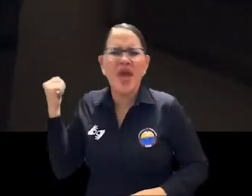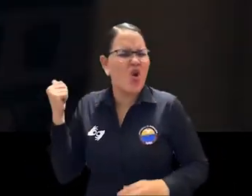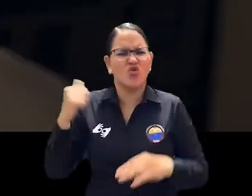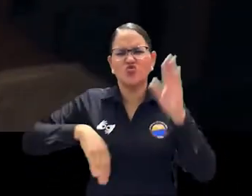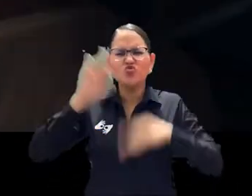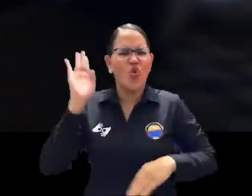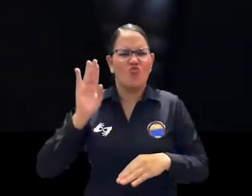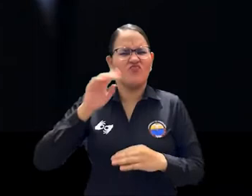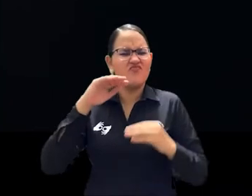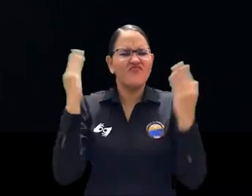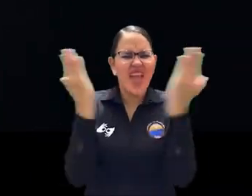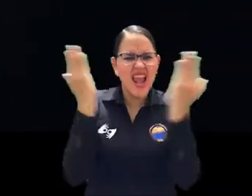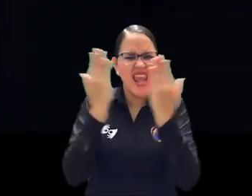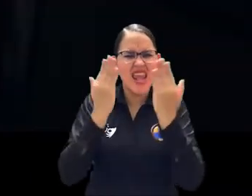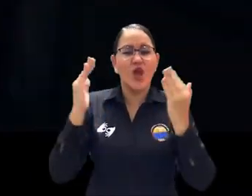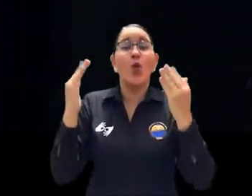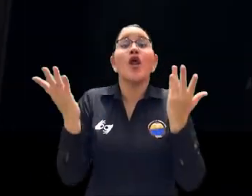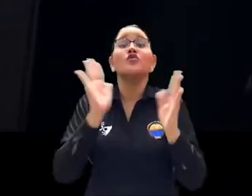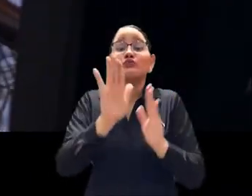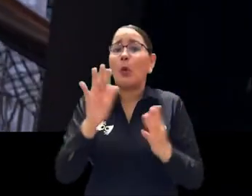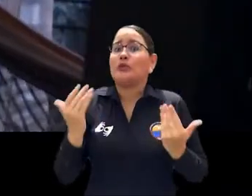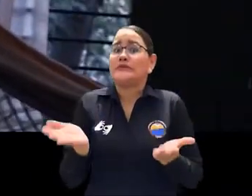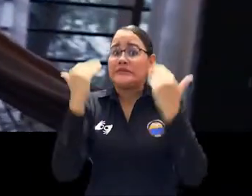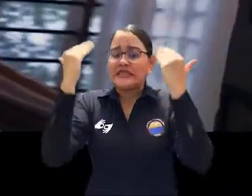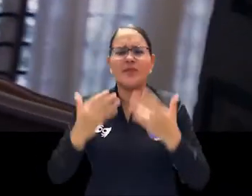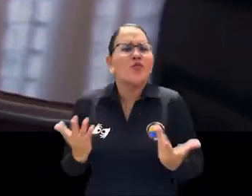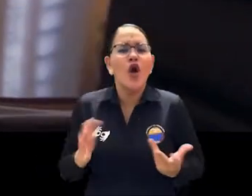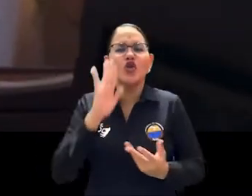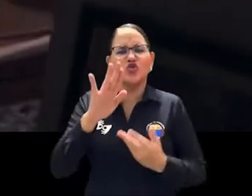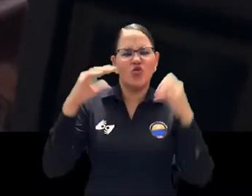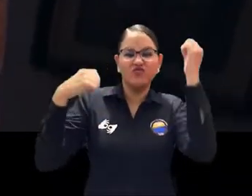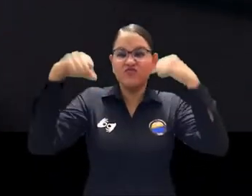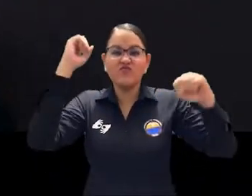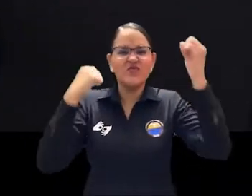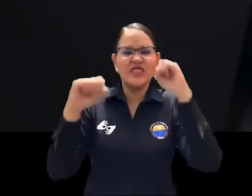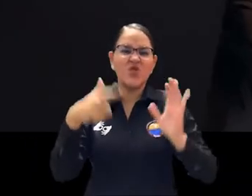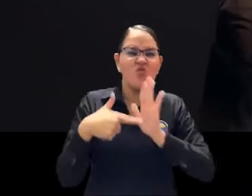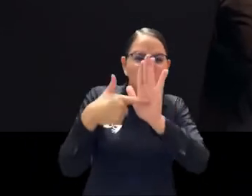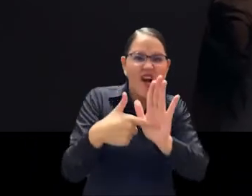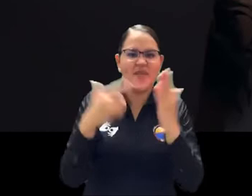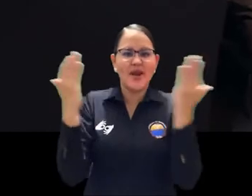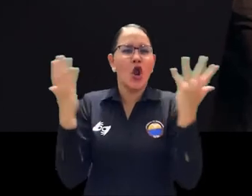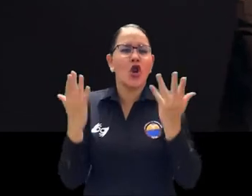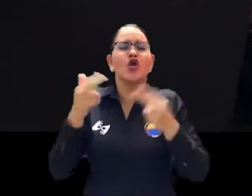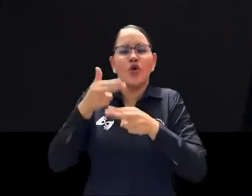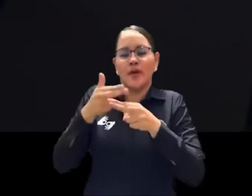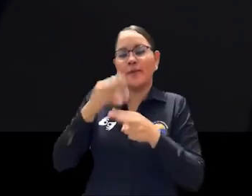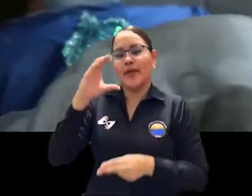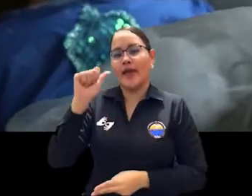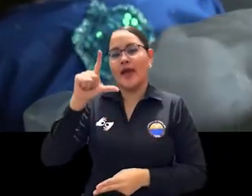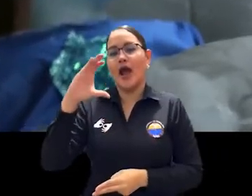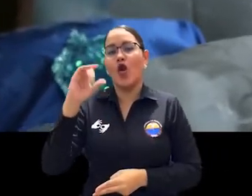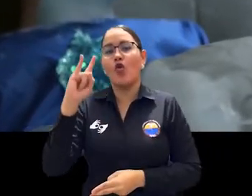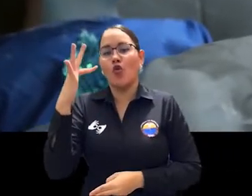Película de Escuelas de Cine en el IX Festival Internacional de Cortometrajes de Calcuta, India con su obra de ficción